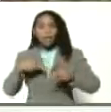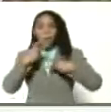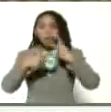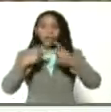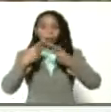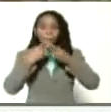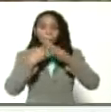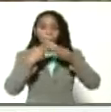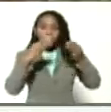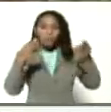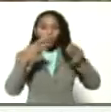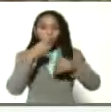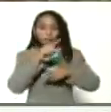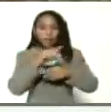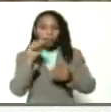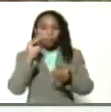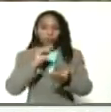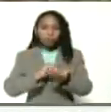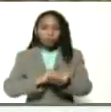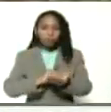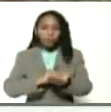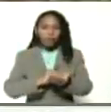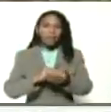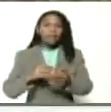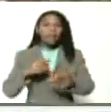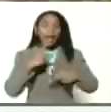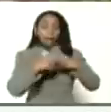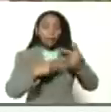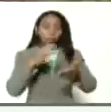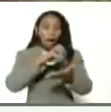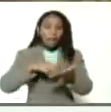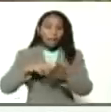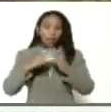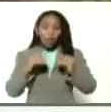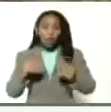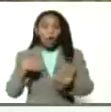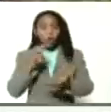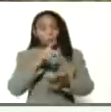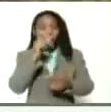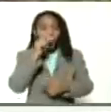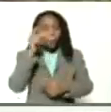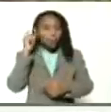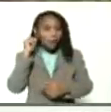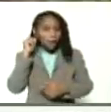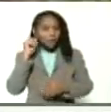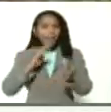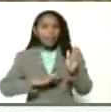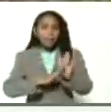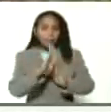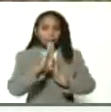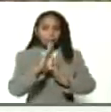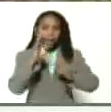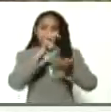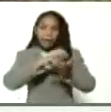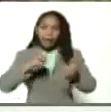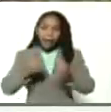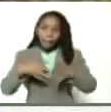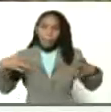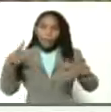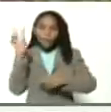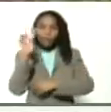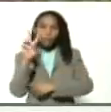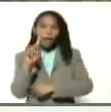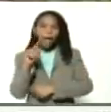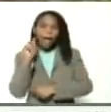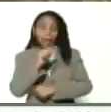enmarcadas por supuesto en la revolución agraria que todos los campesinos y campesinas están desarrollando en el campo venezolano. Estos